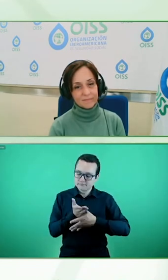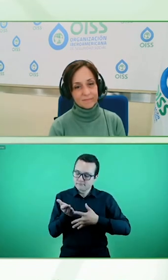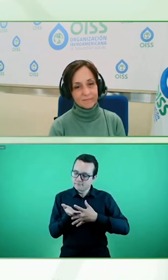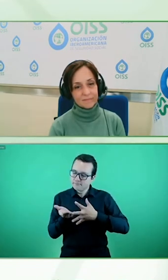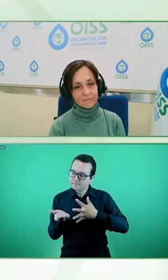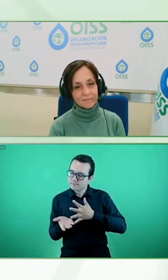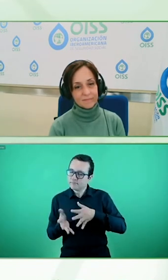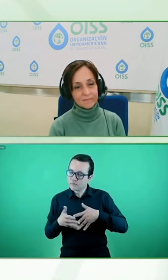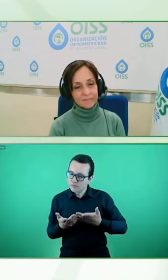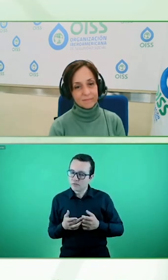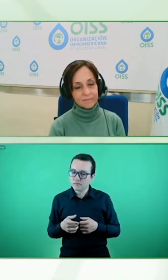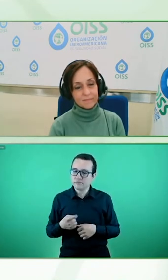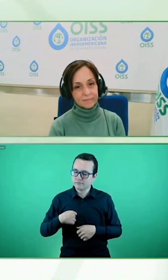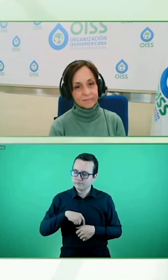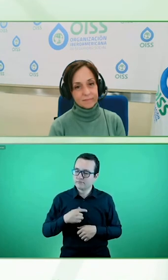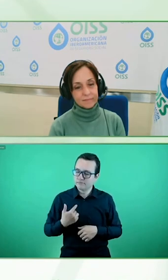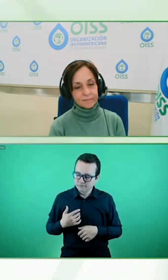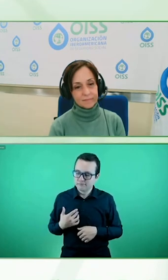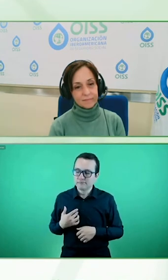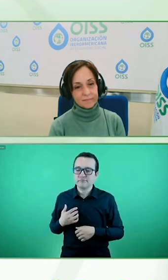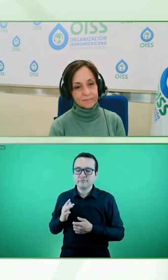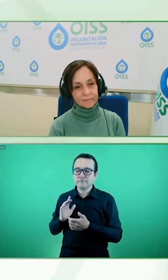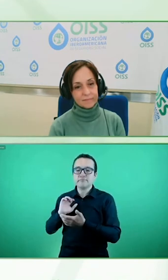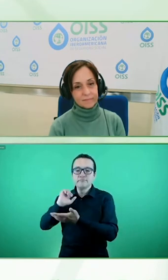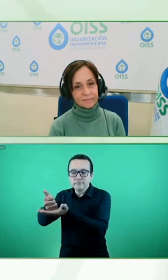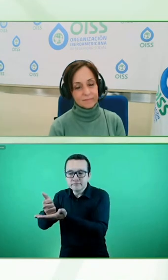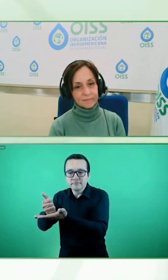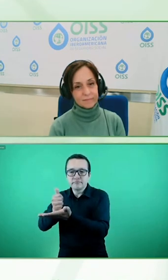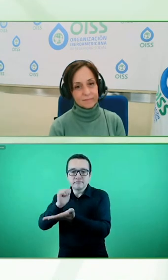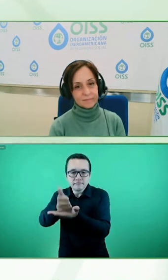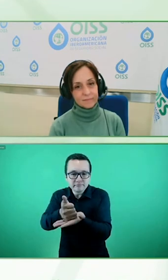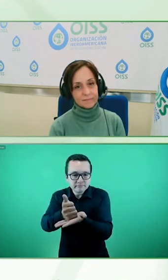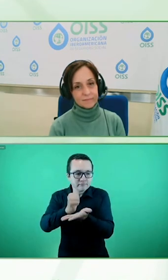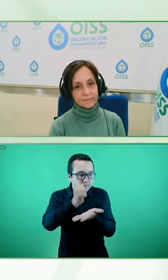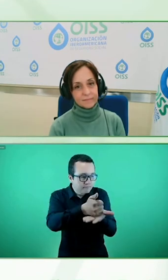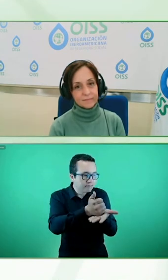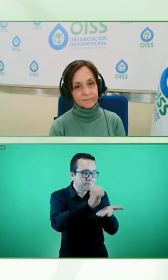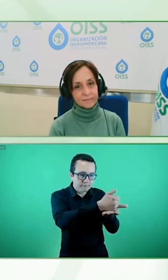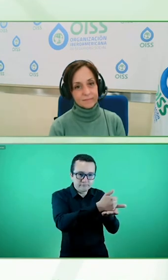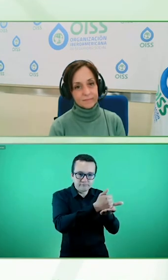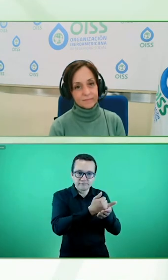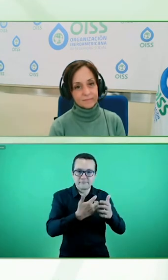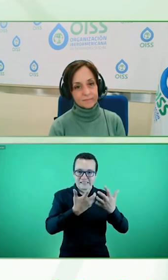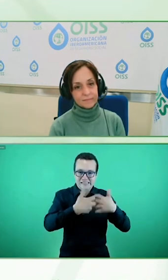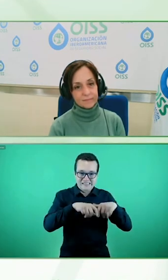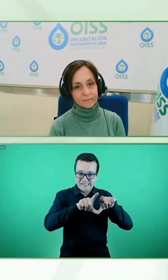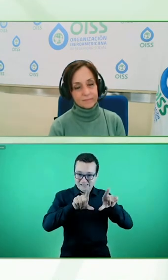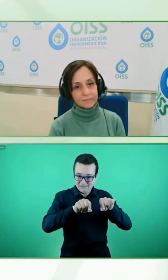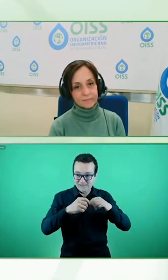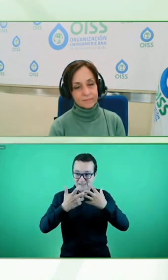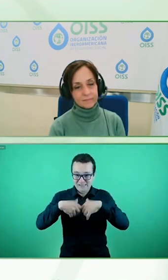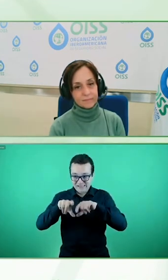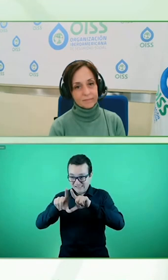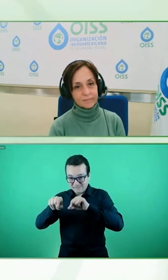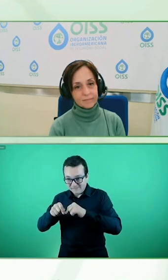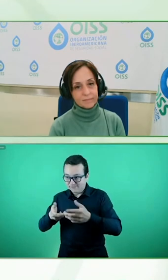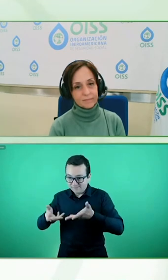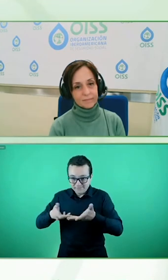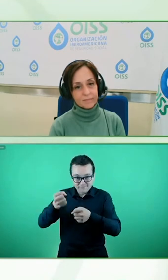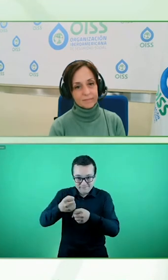y intentado trabajar con empresas mucho muchas veces o sea creo que somos una empresa de perseverancia